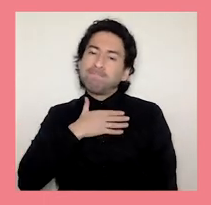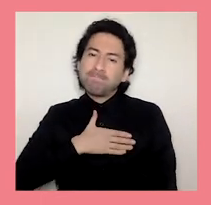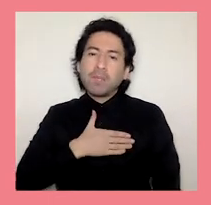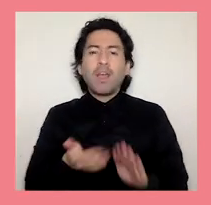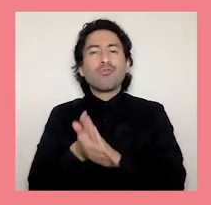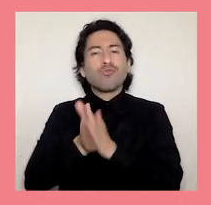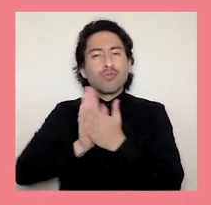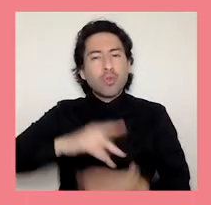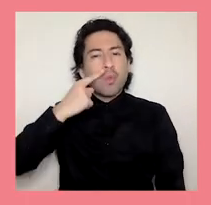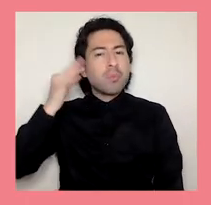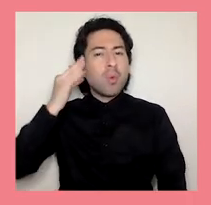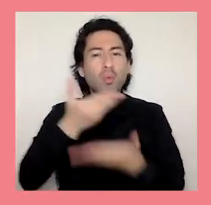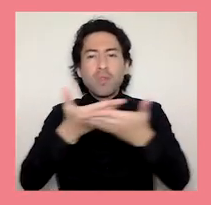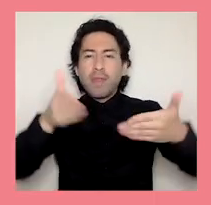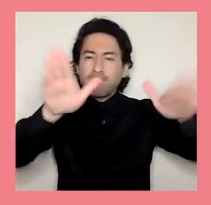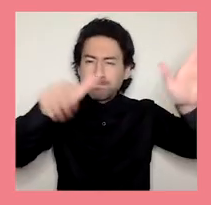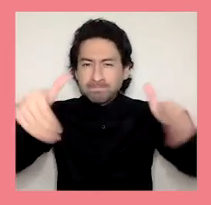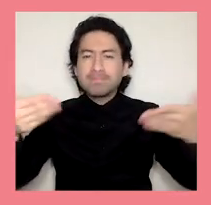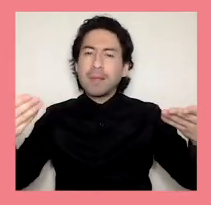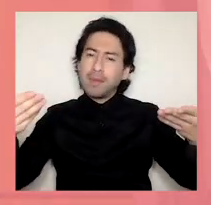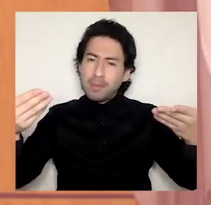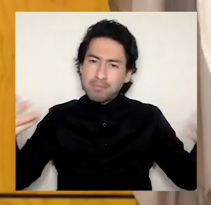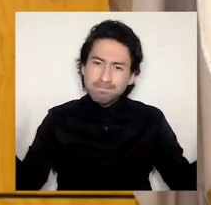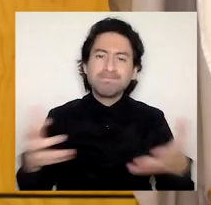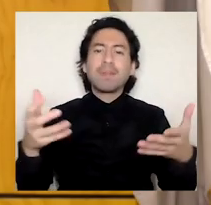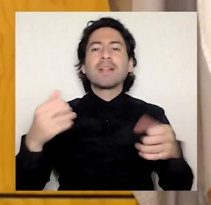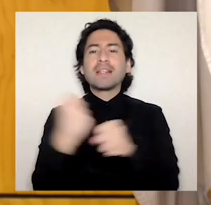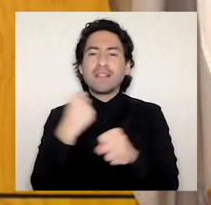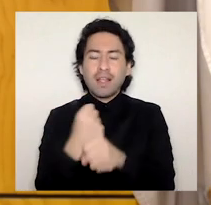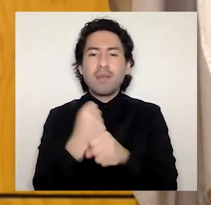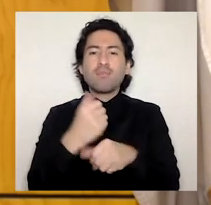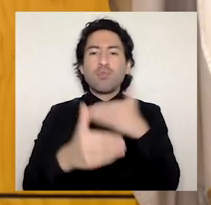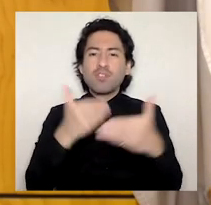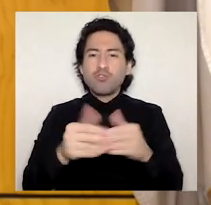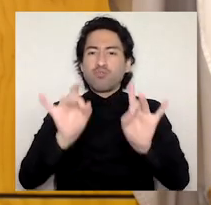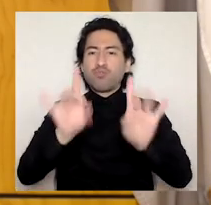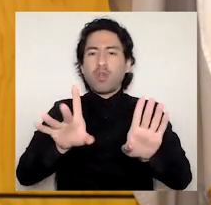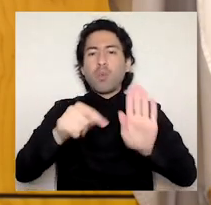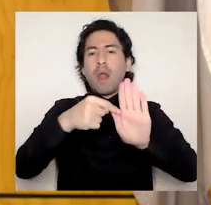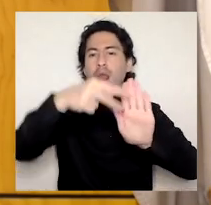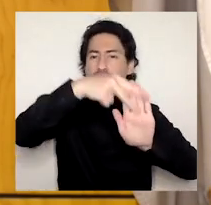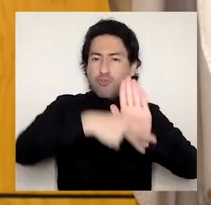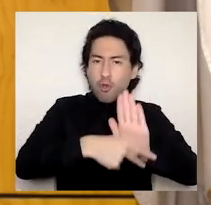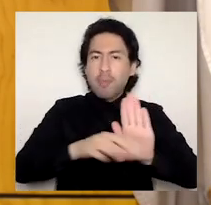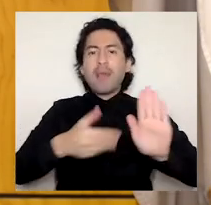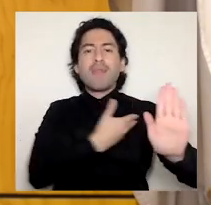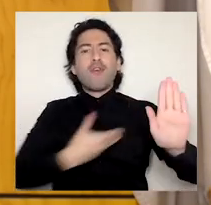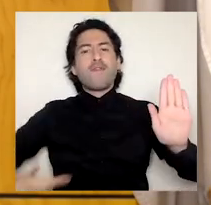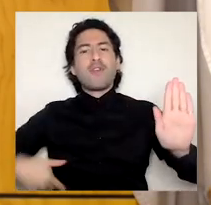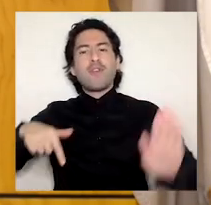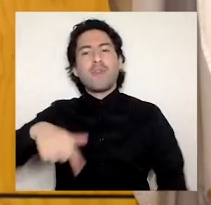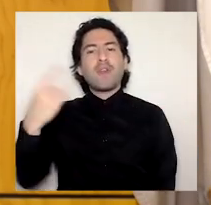gobernanza de nuestra universidad para las próximas décadas. La reforma de los estatutos deberá ser aprobada